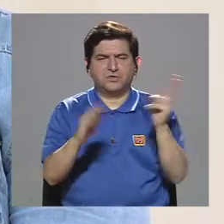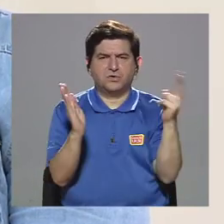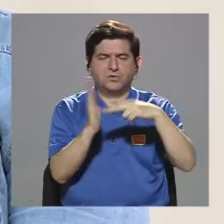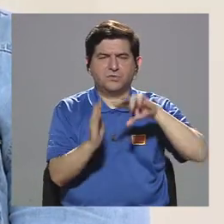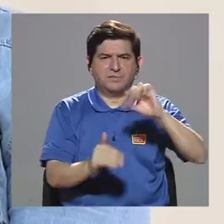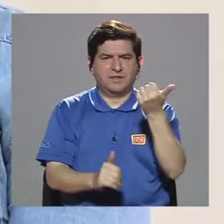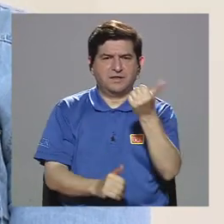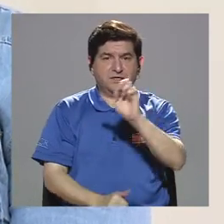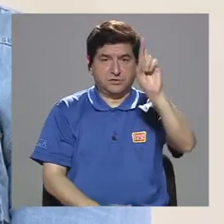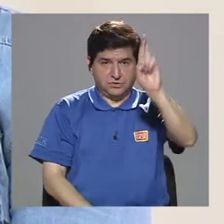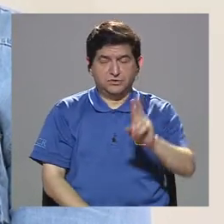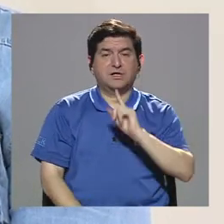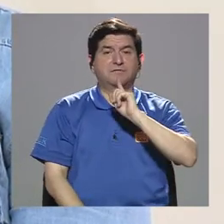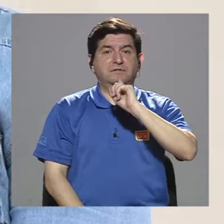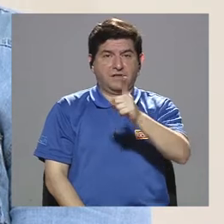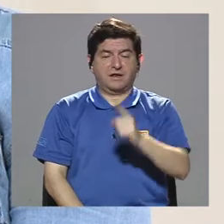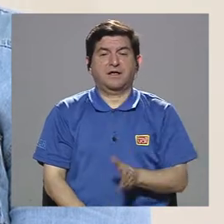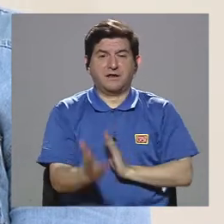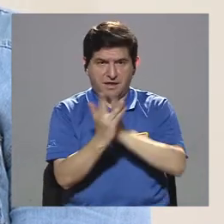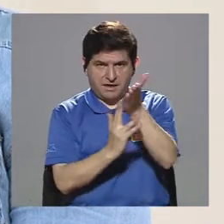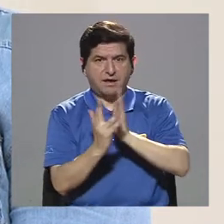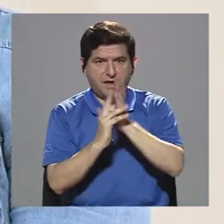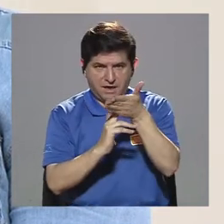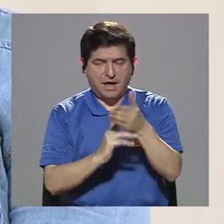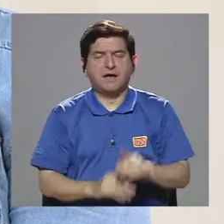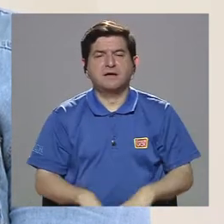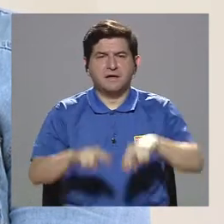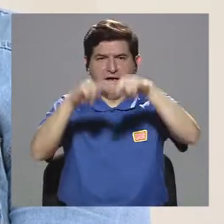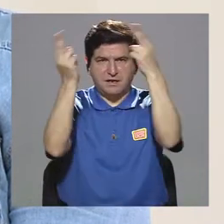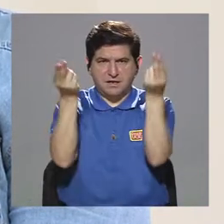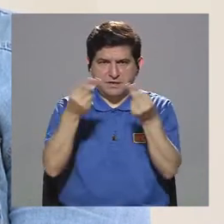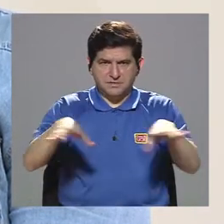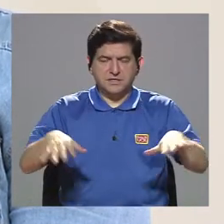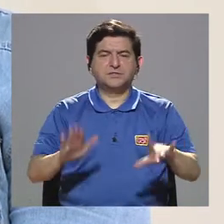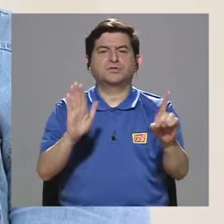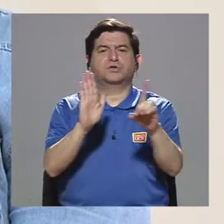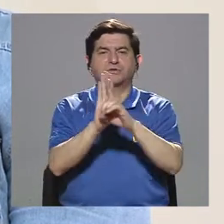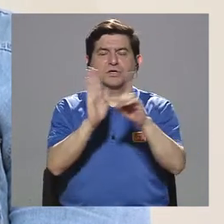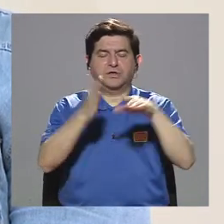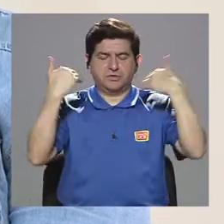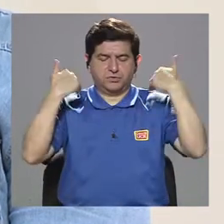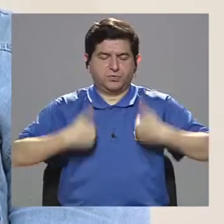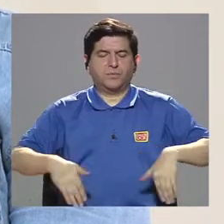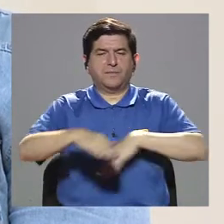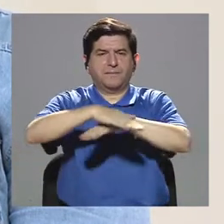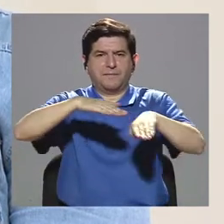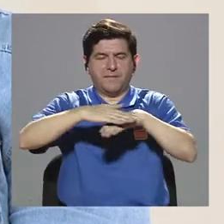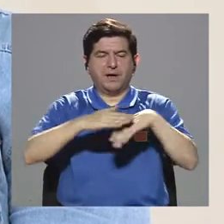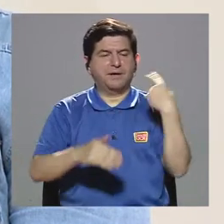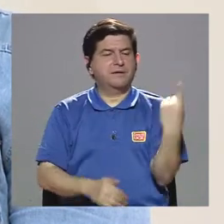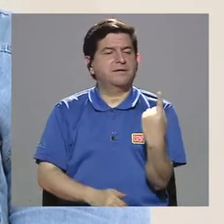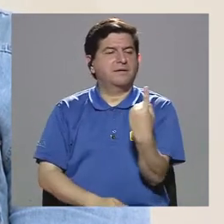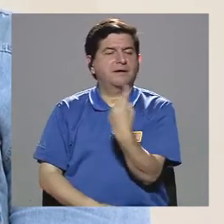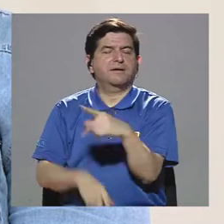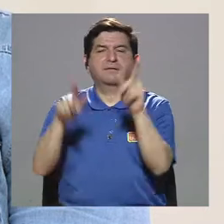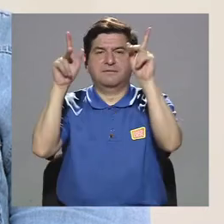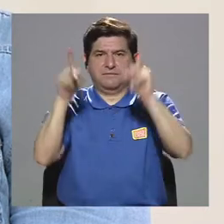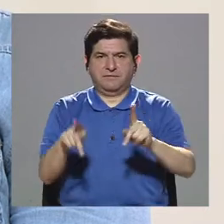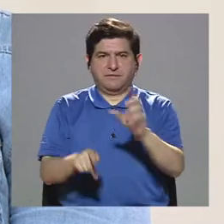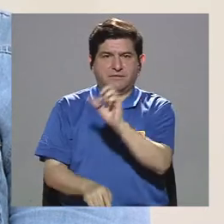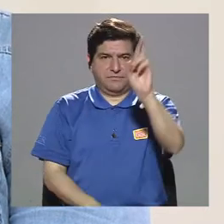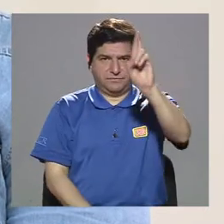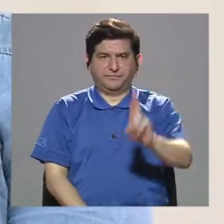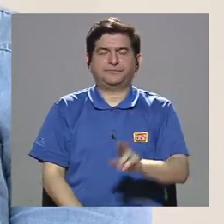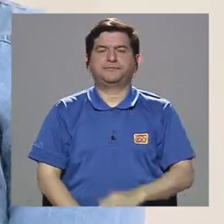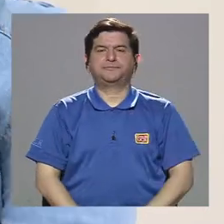en Costa Rica, se declara el acceso a Internet como un derecho humano fundamental para cada uno de las personas